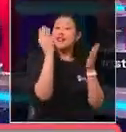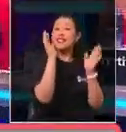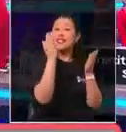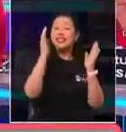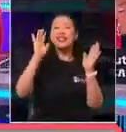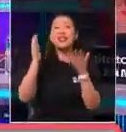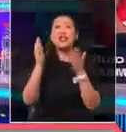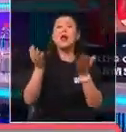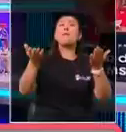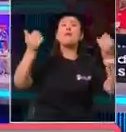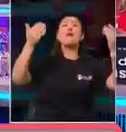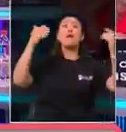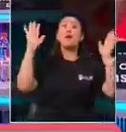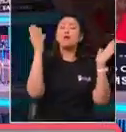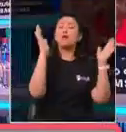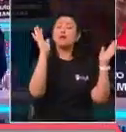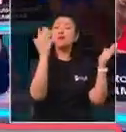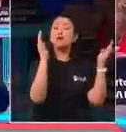¡Vamos, vamos, vamos!